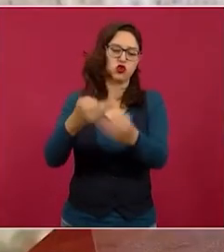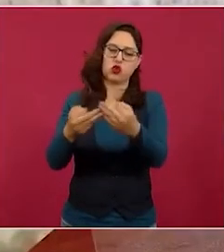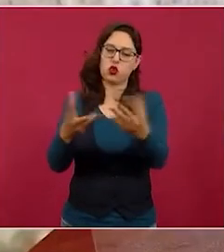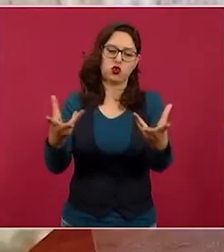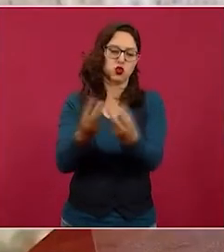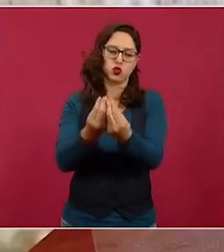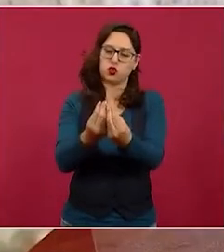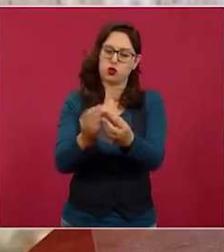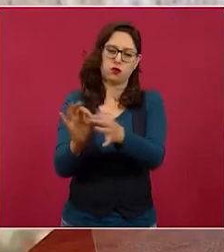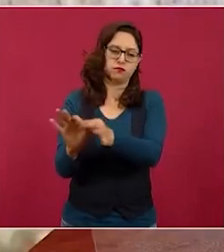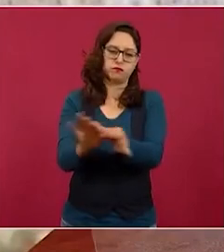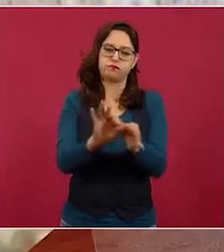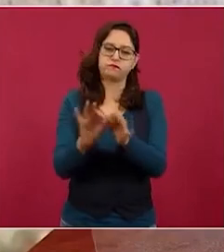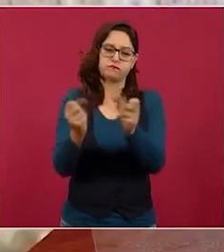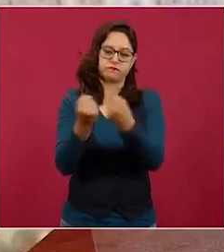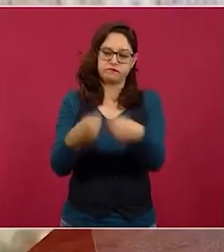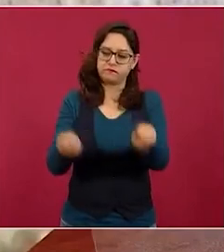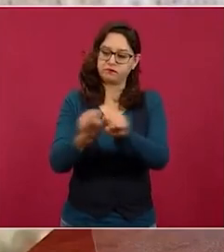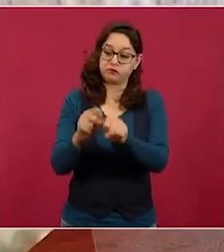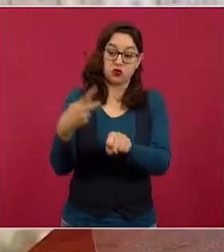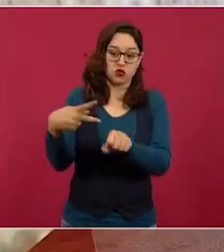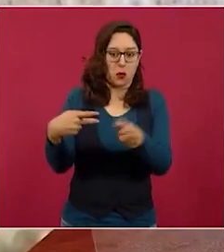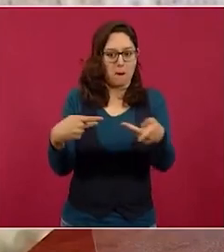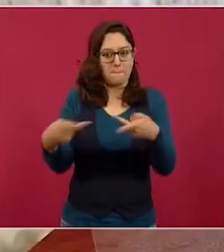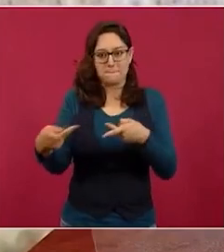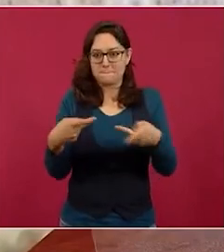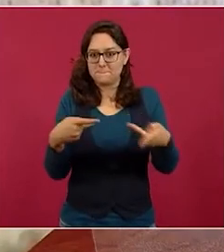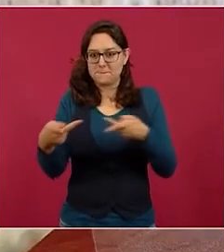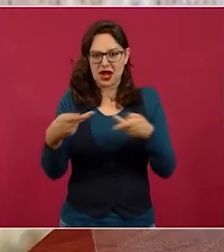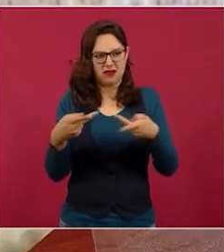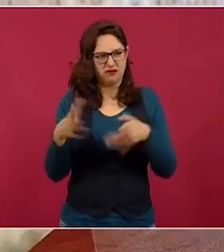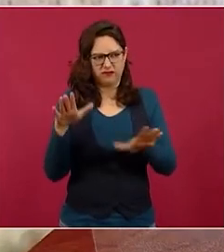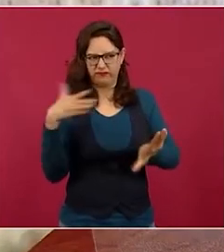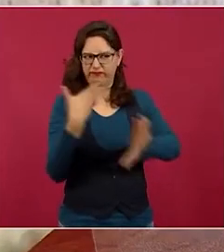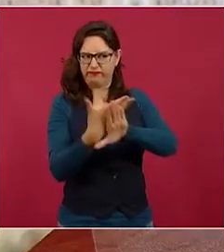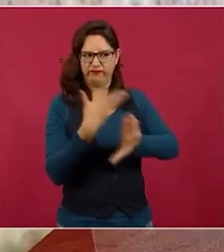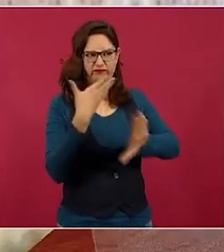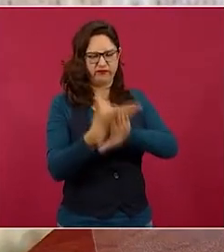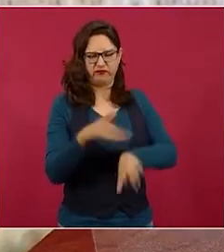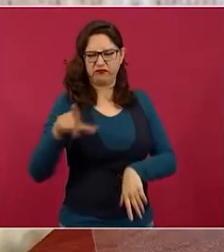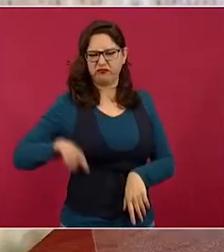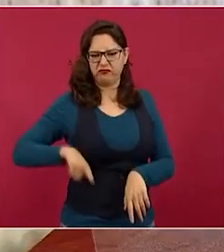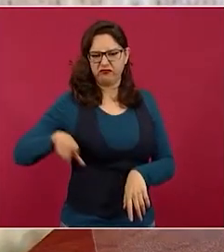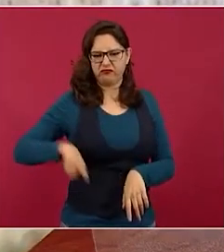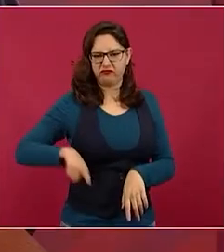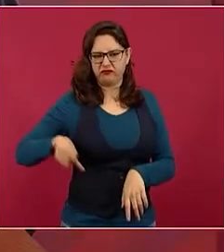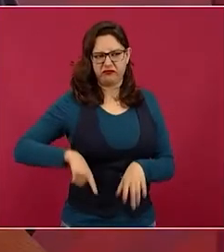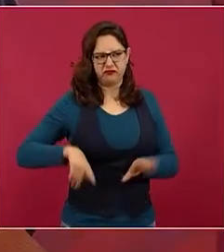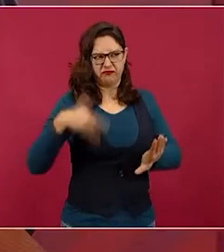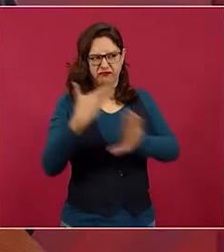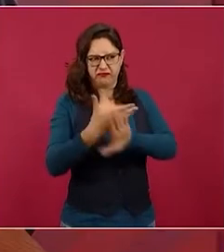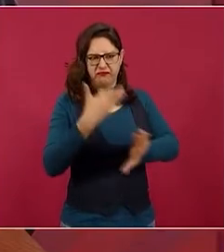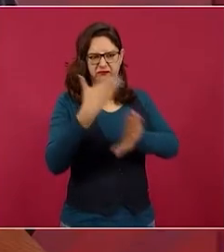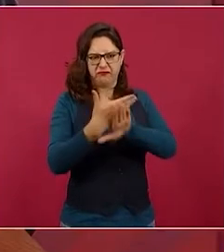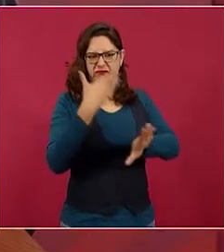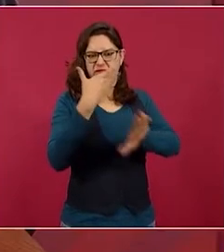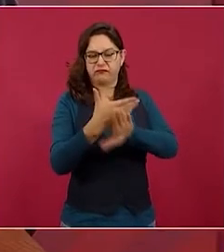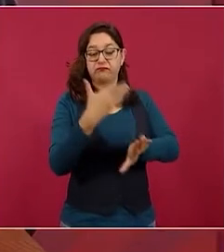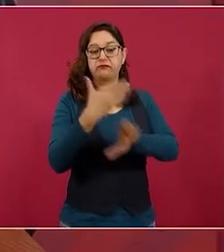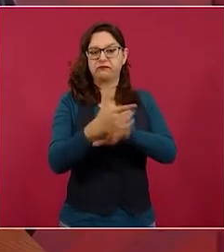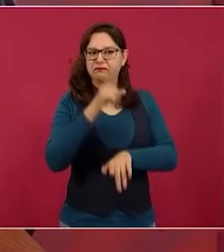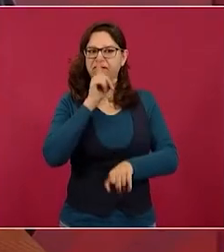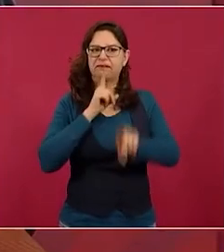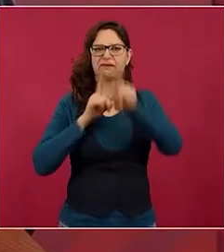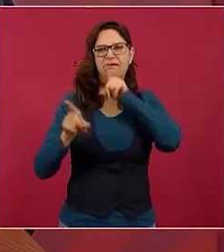traen un plan para seguir con el golpeteo